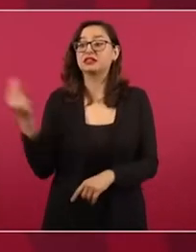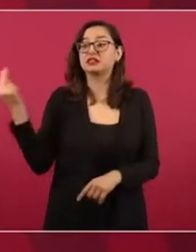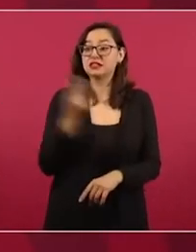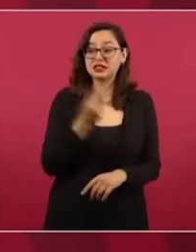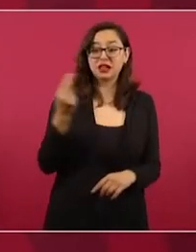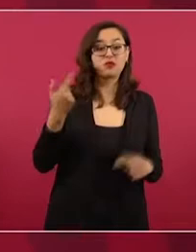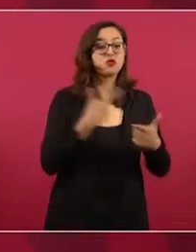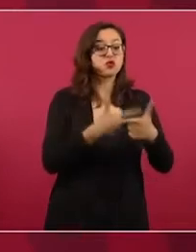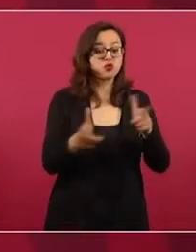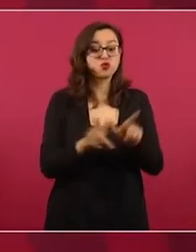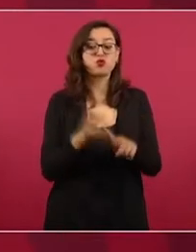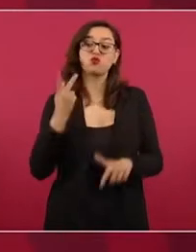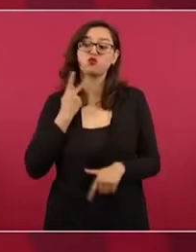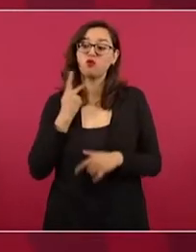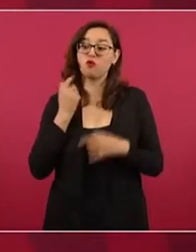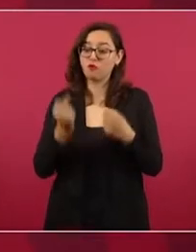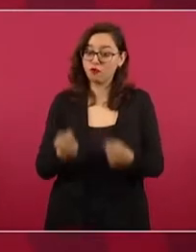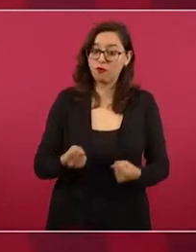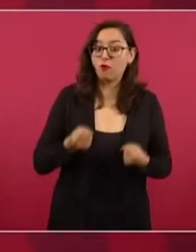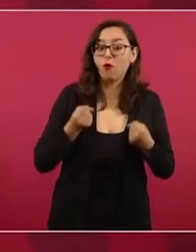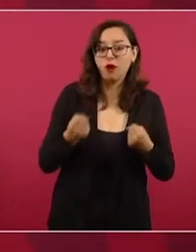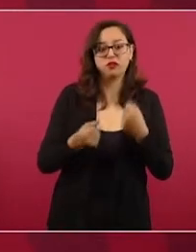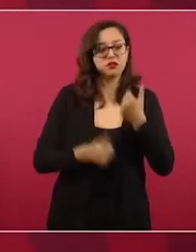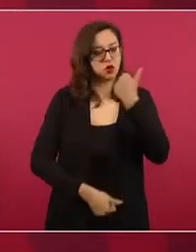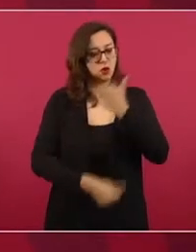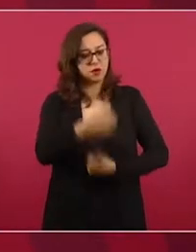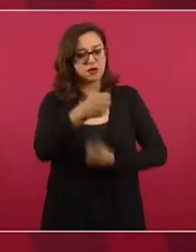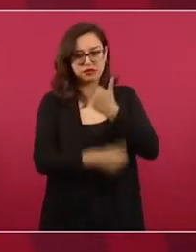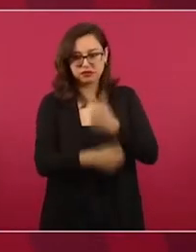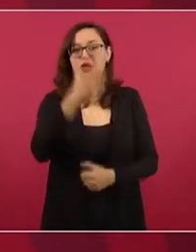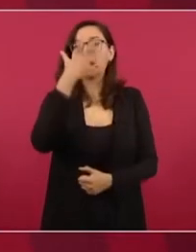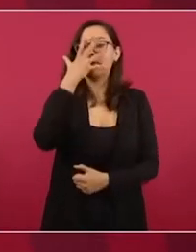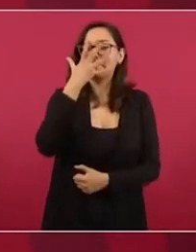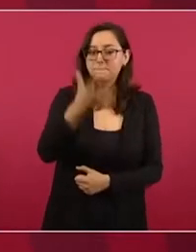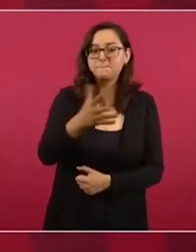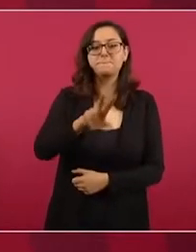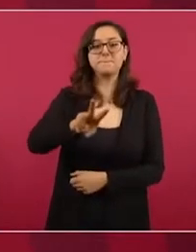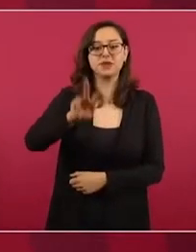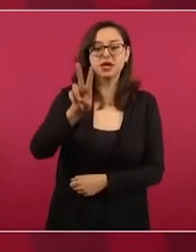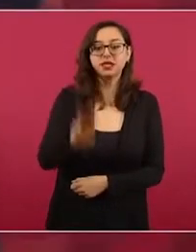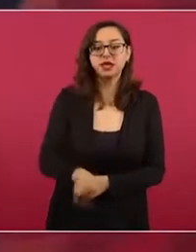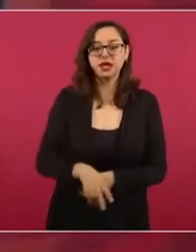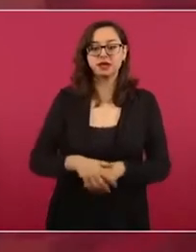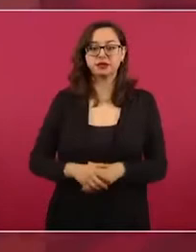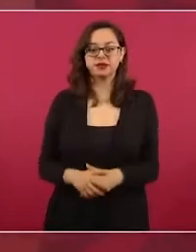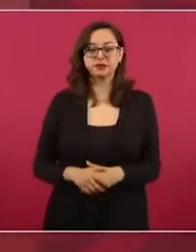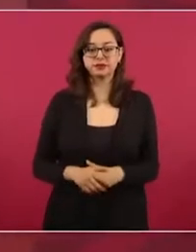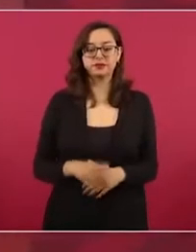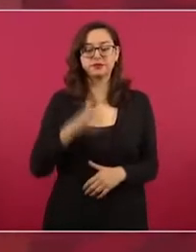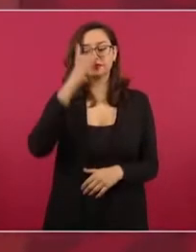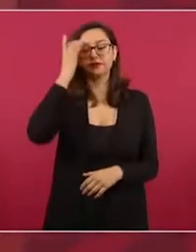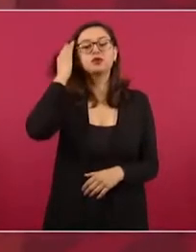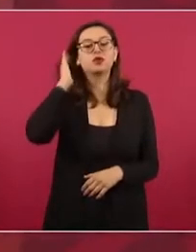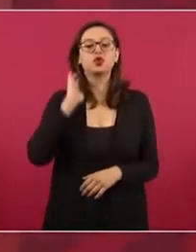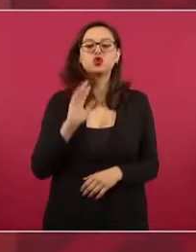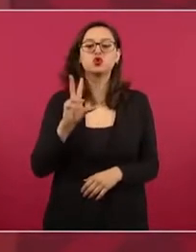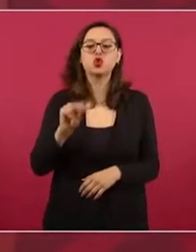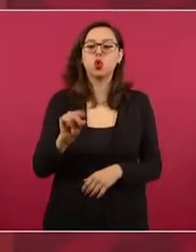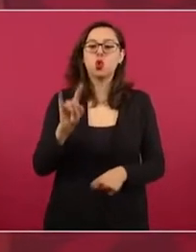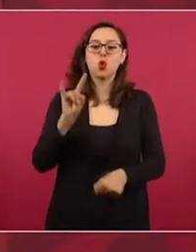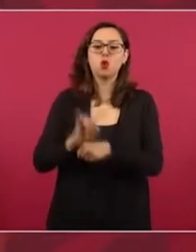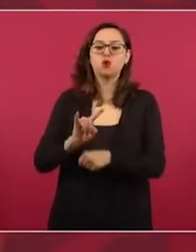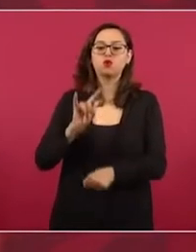si se tratara como antes de simular de que hay democracia,